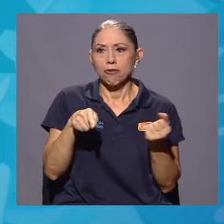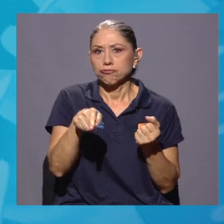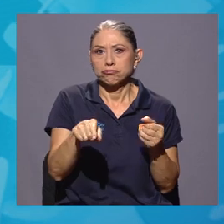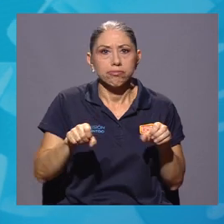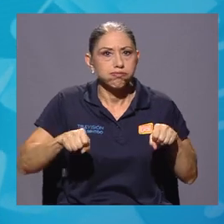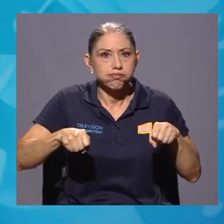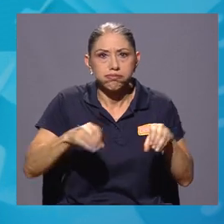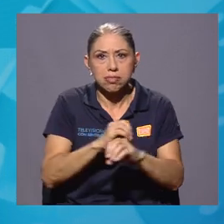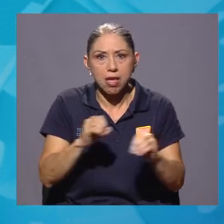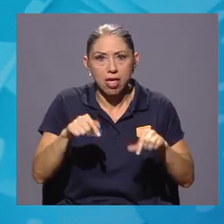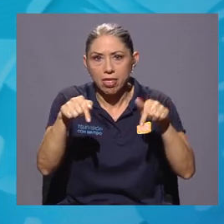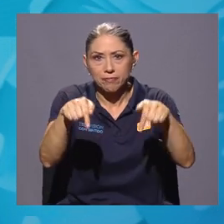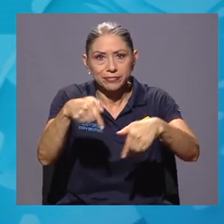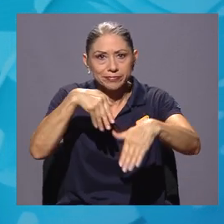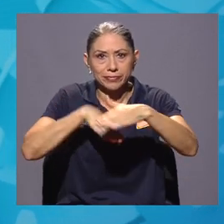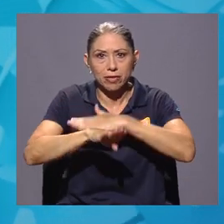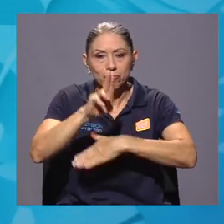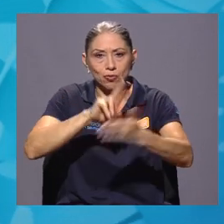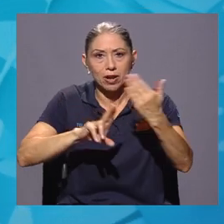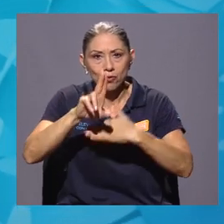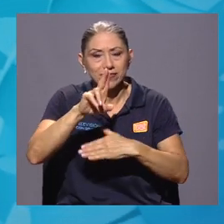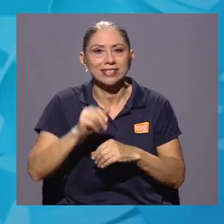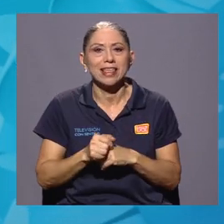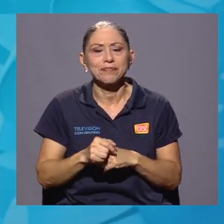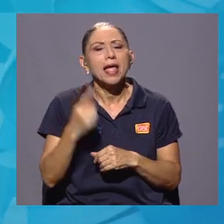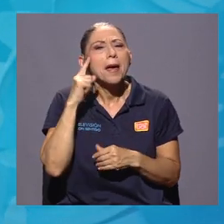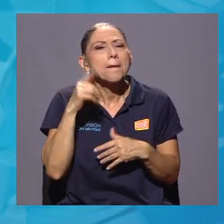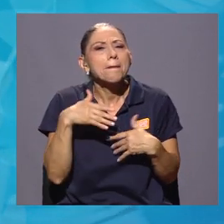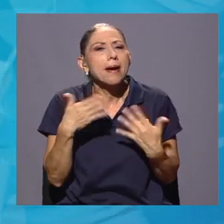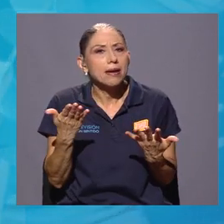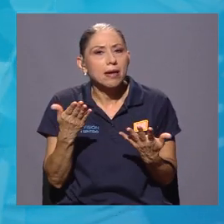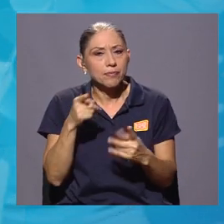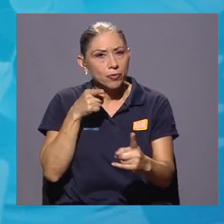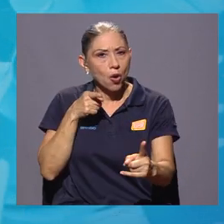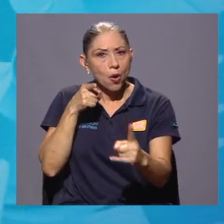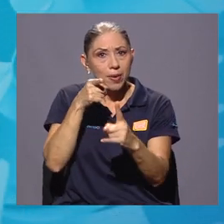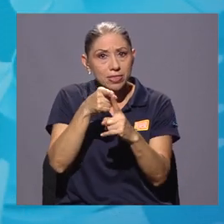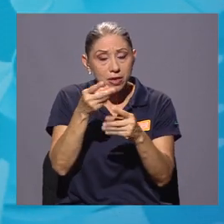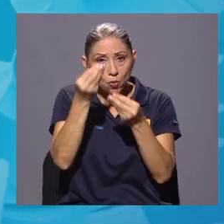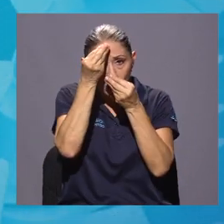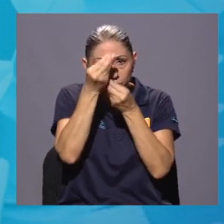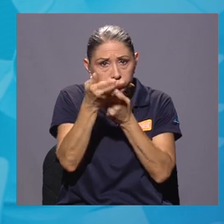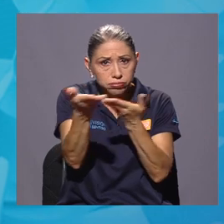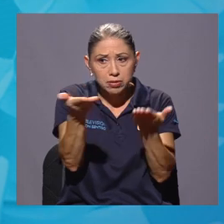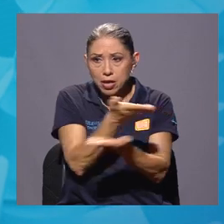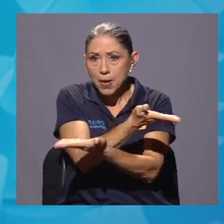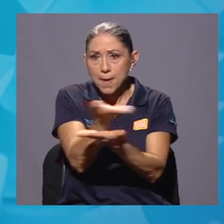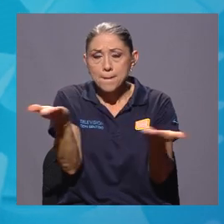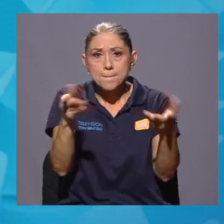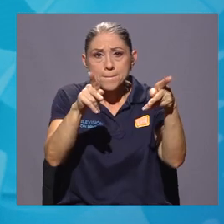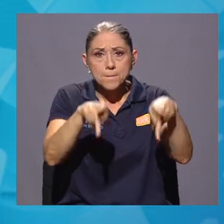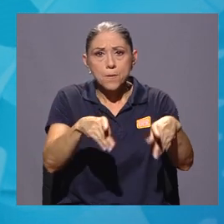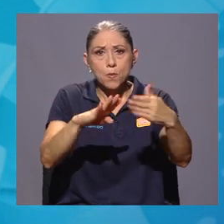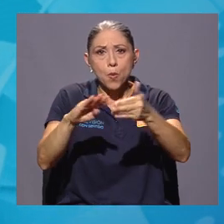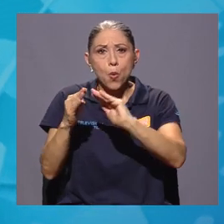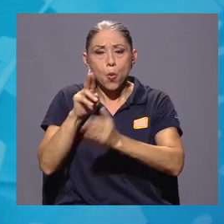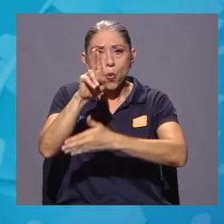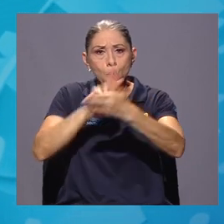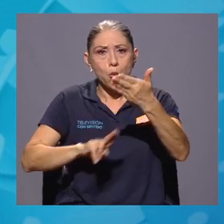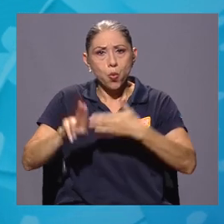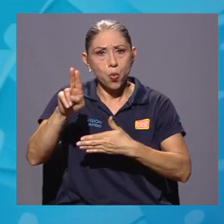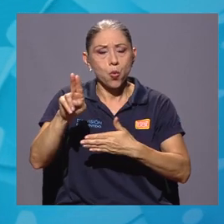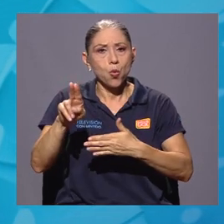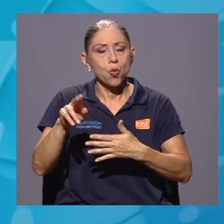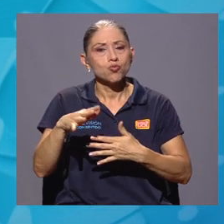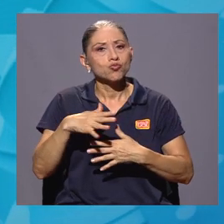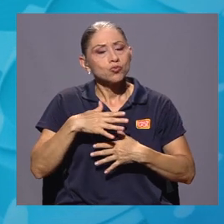sensibilizar, darle a conocer a la población universitaria el impacto que tiene